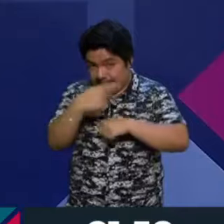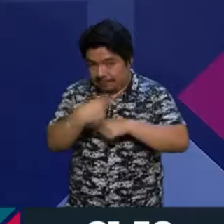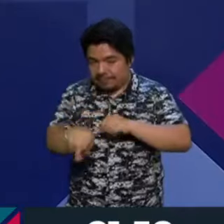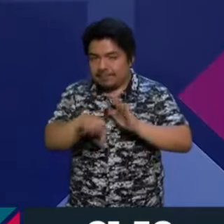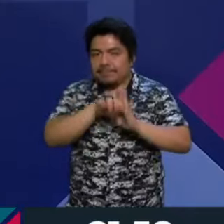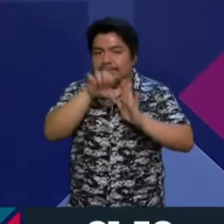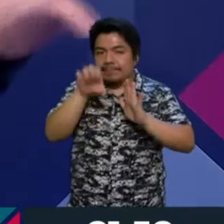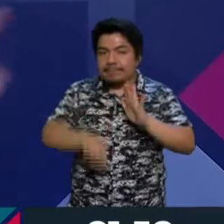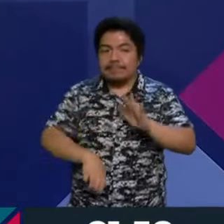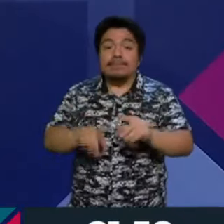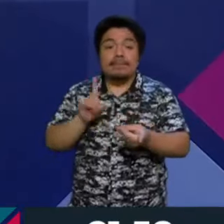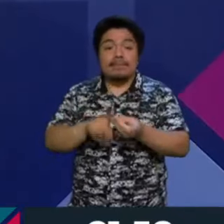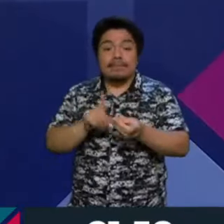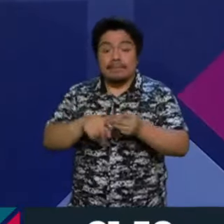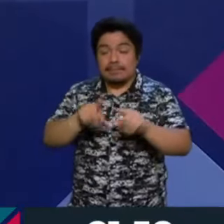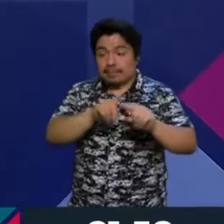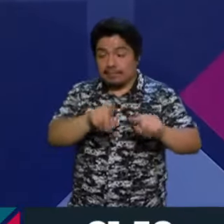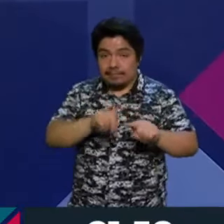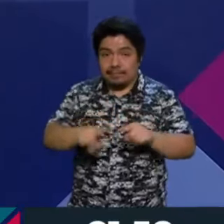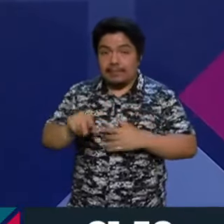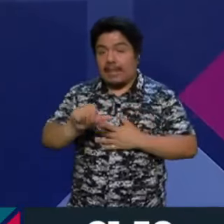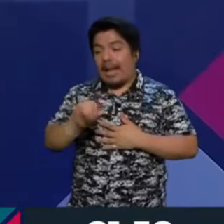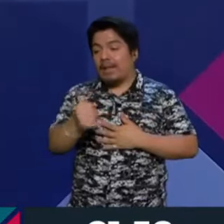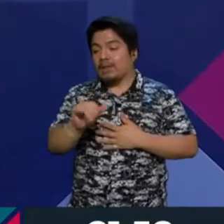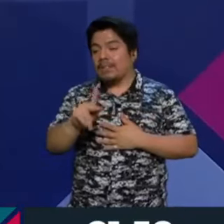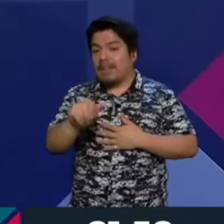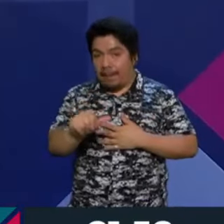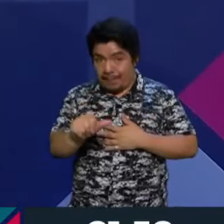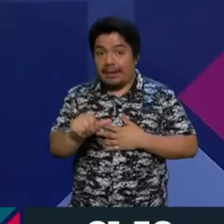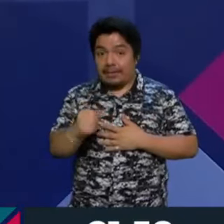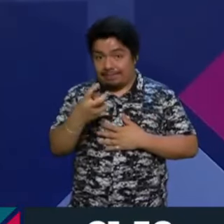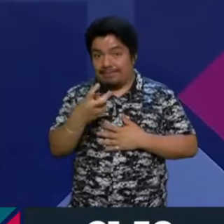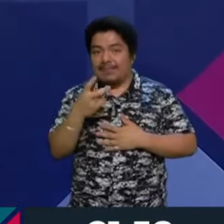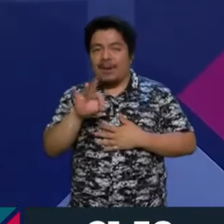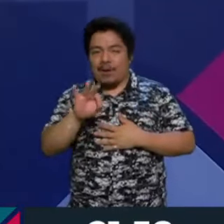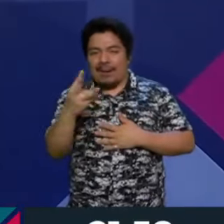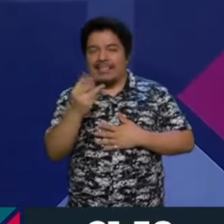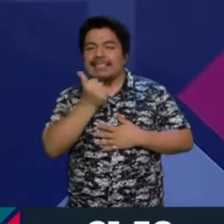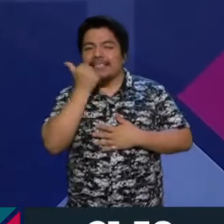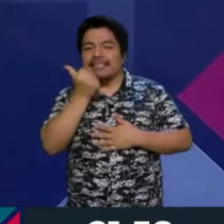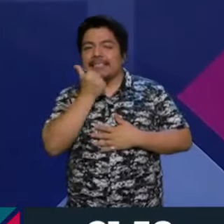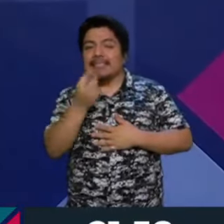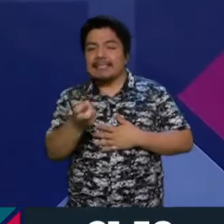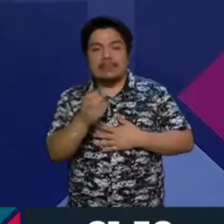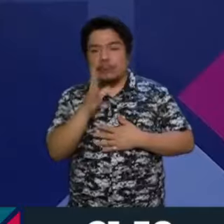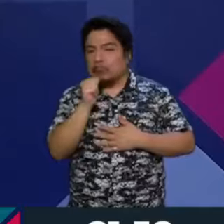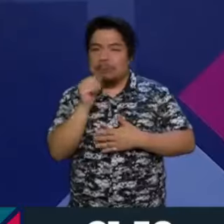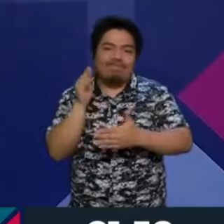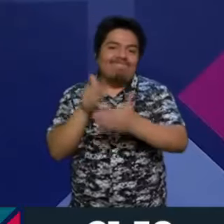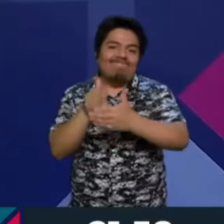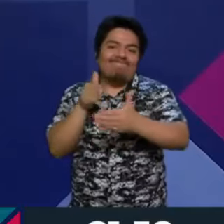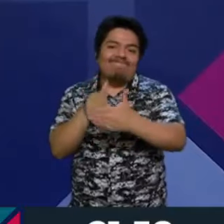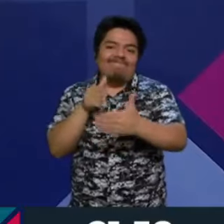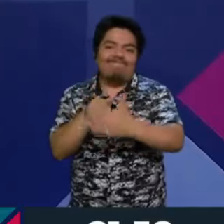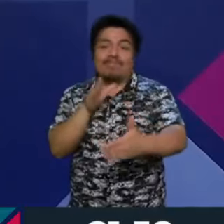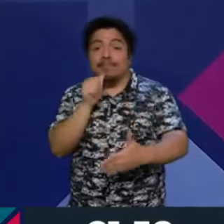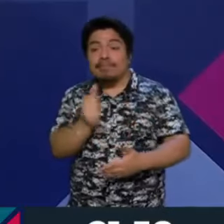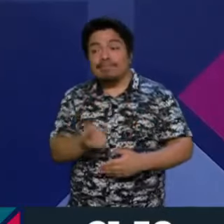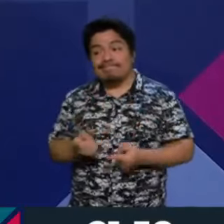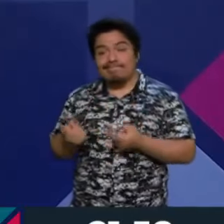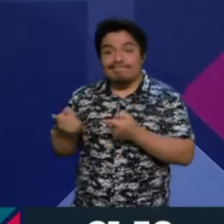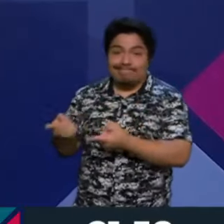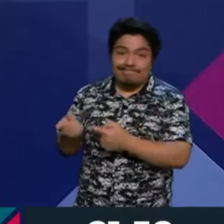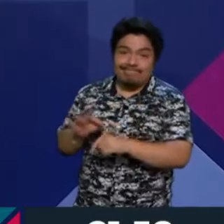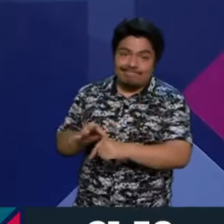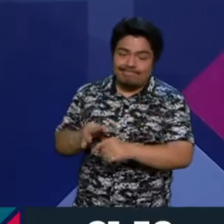con la realidad de los desaparecidos de Ayotzinapa. O sea, eso, por eso no se puede avanzar en el caso por esta